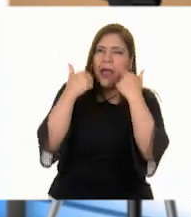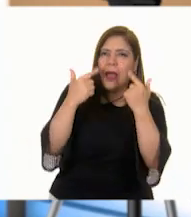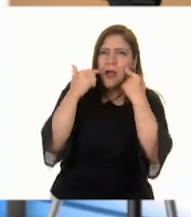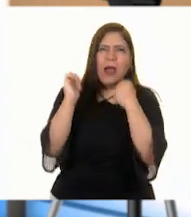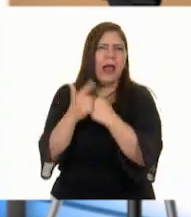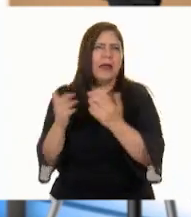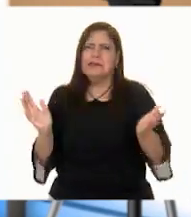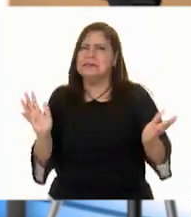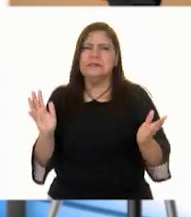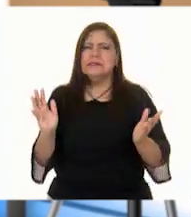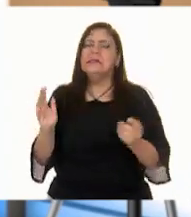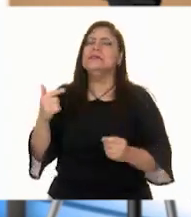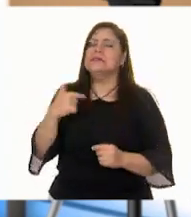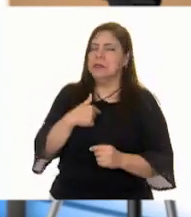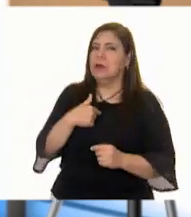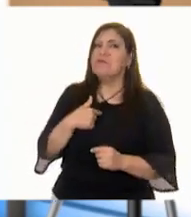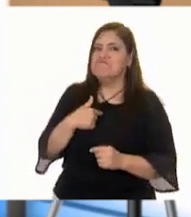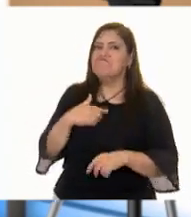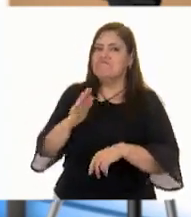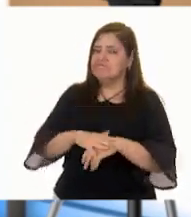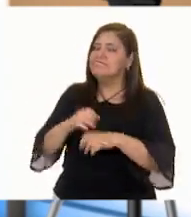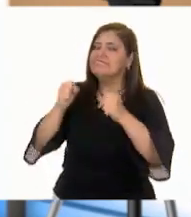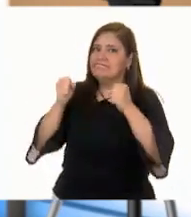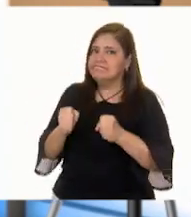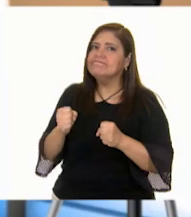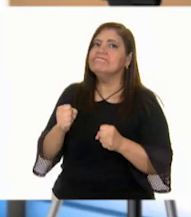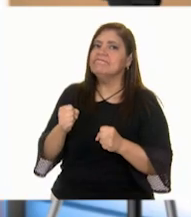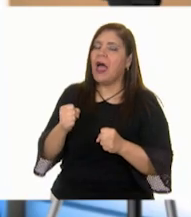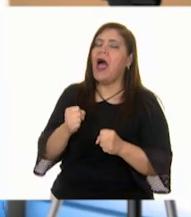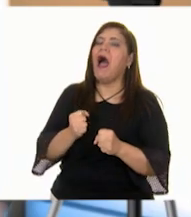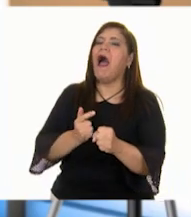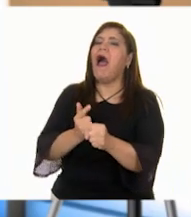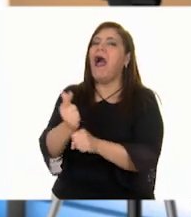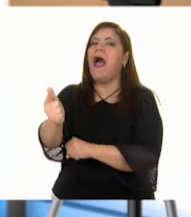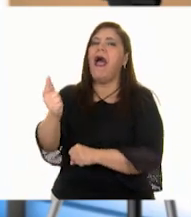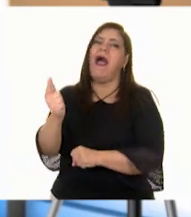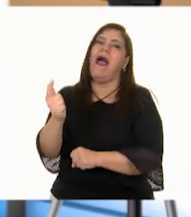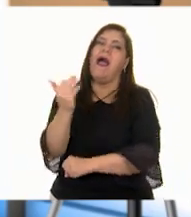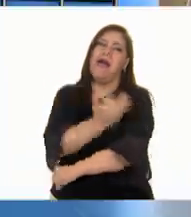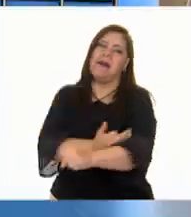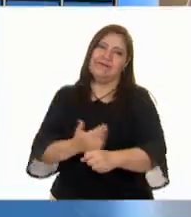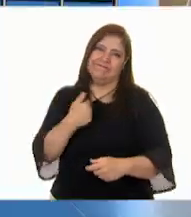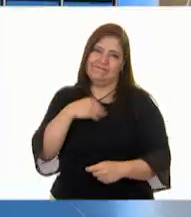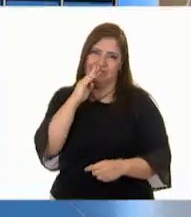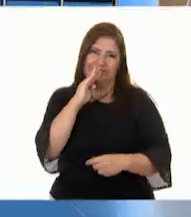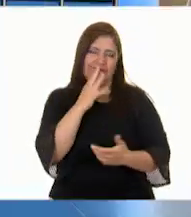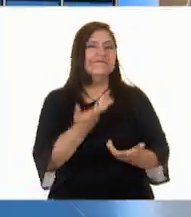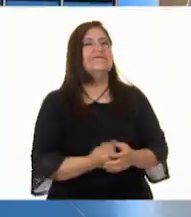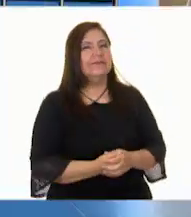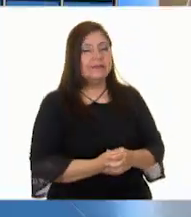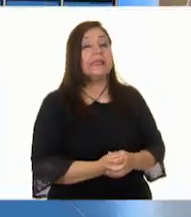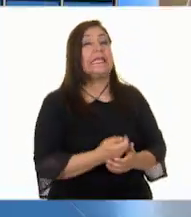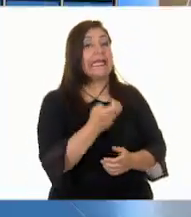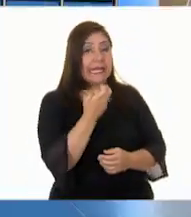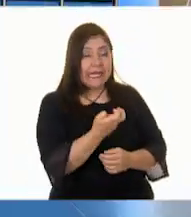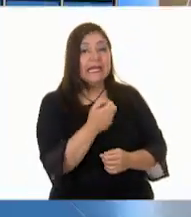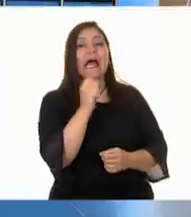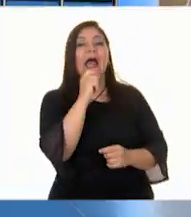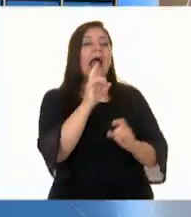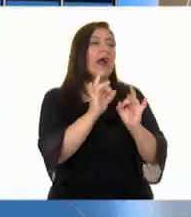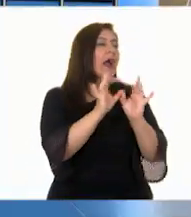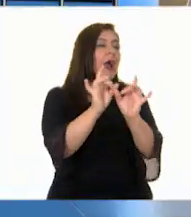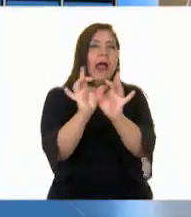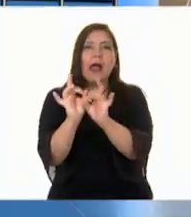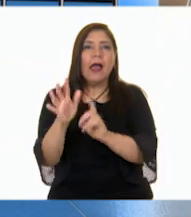así, pues, pude descubrir quién era realmente. Así es. En todas las situaciones de la